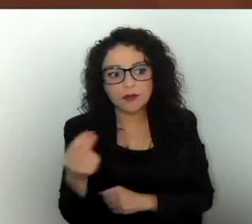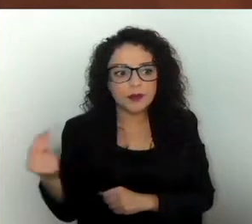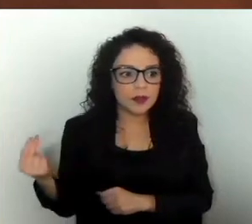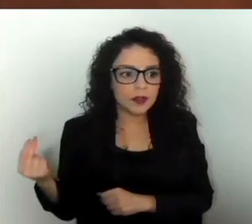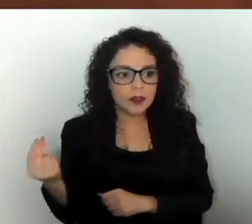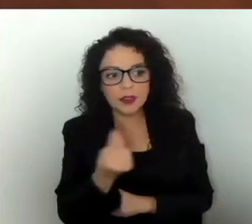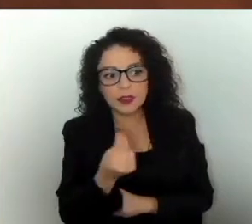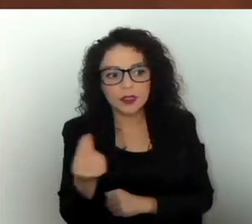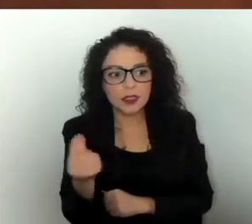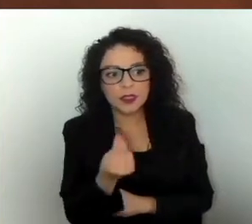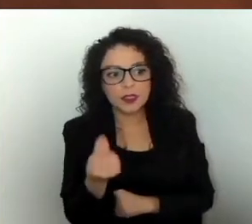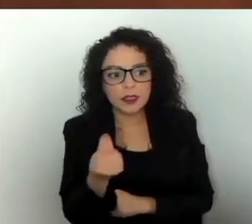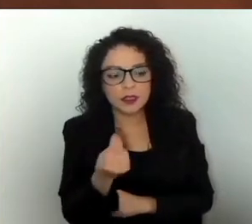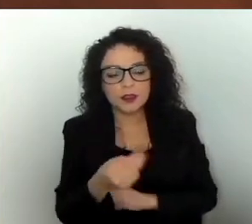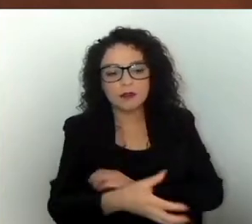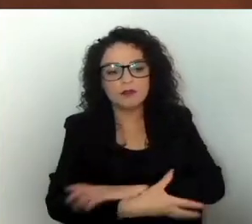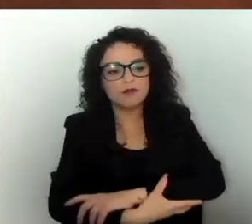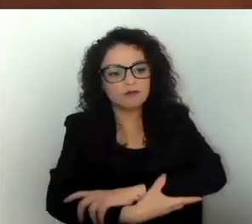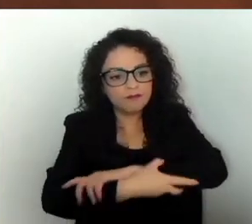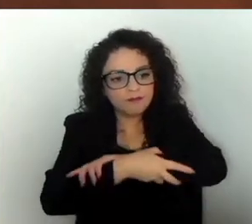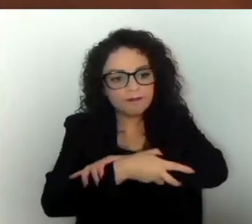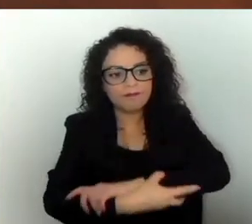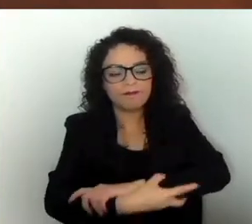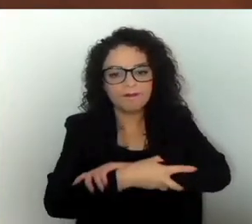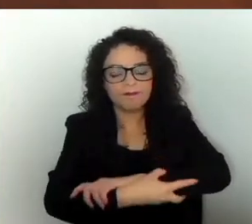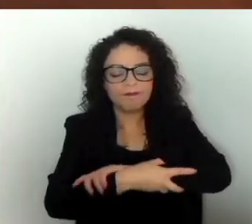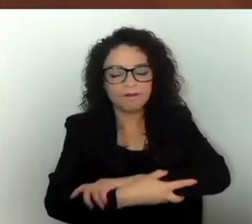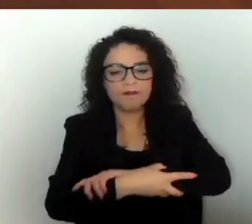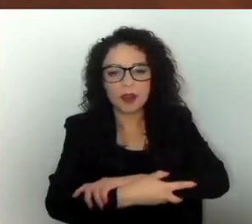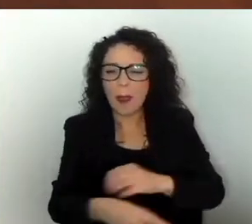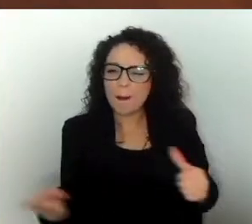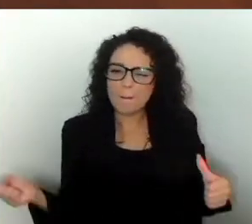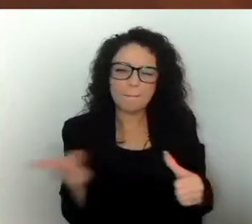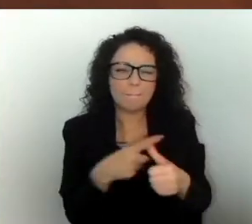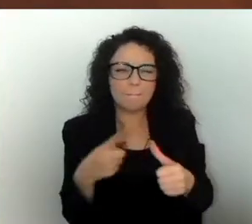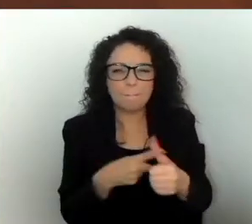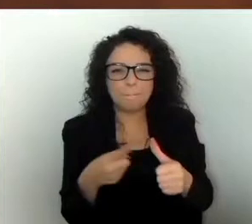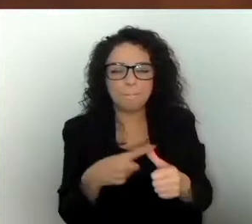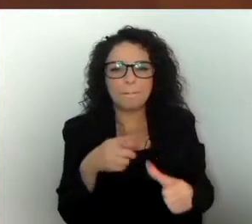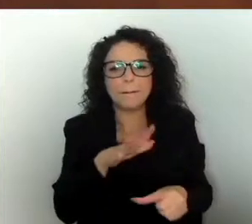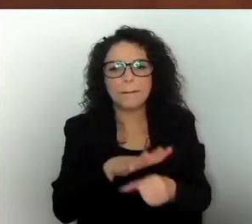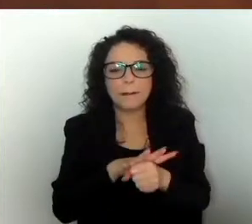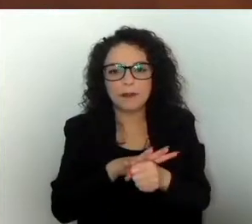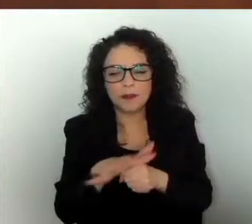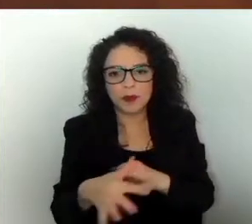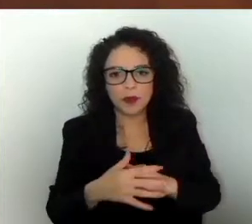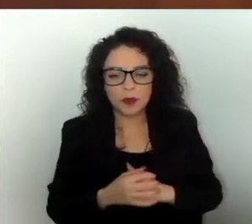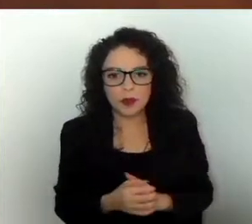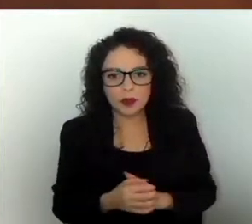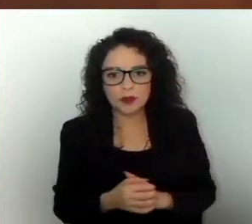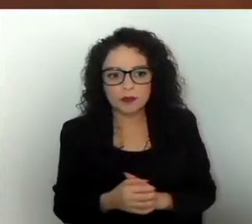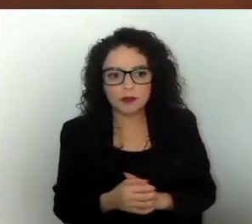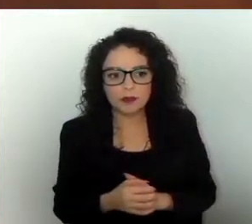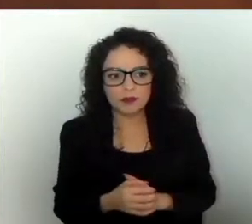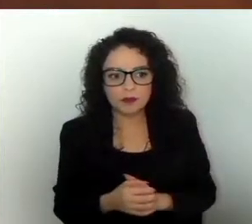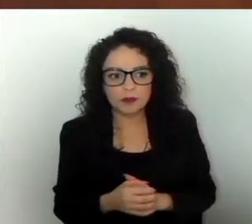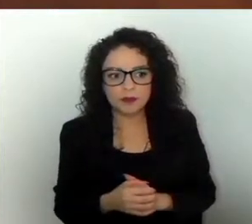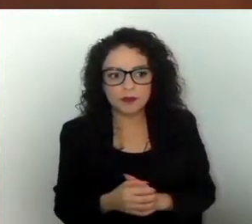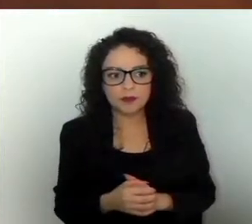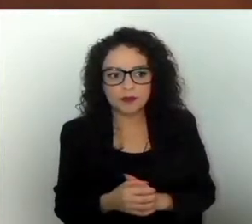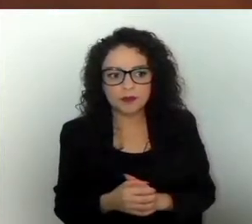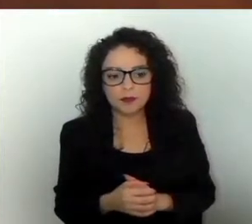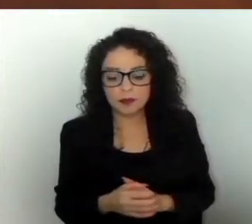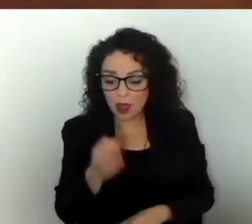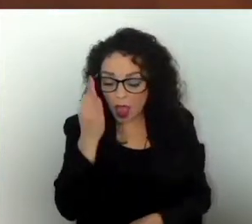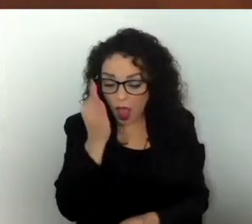solidarios principalmente y cercanos con quienes en estos